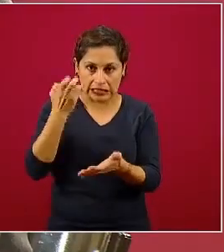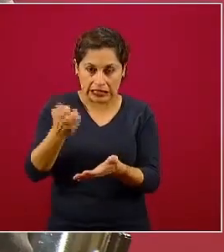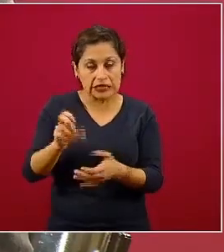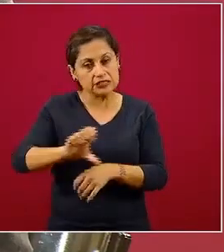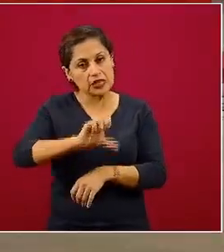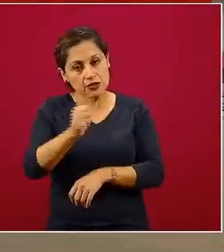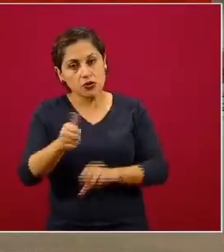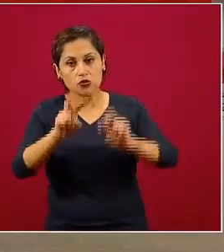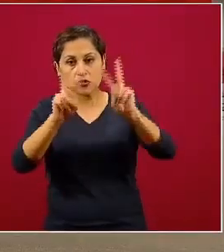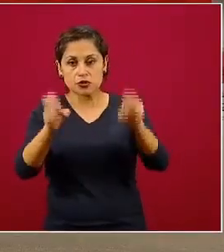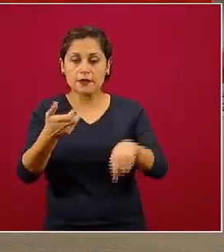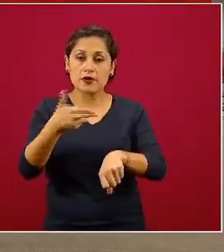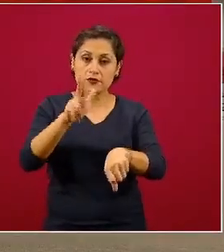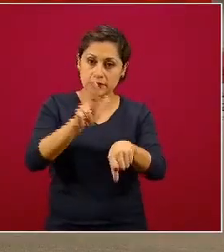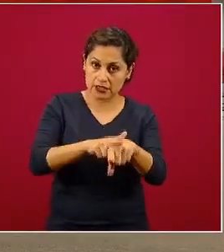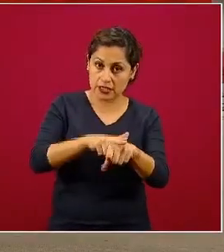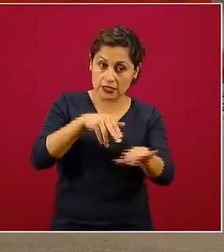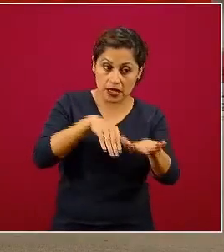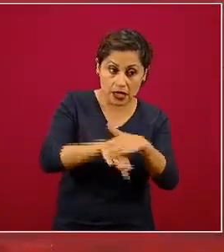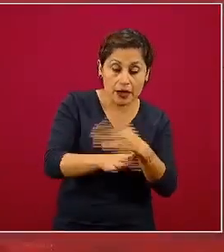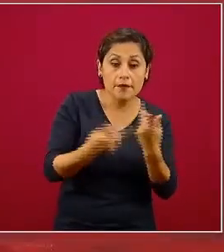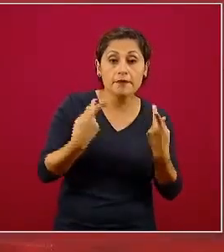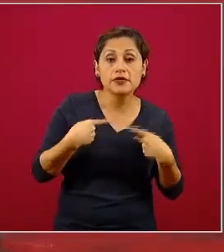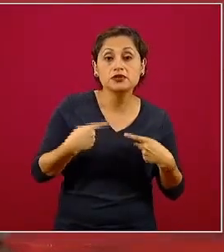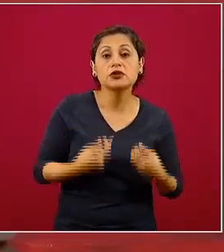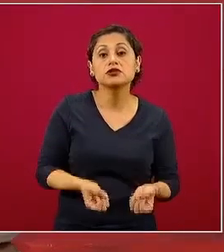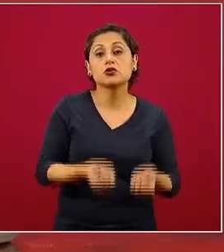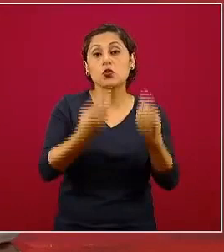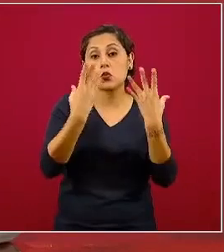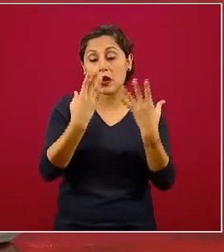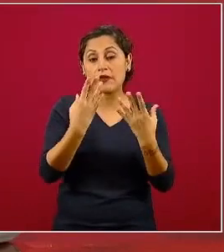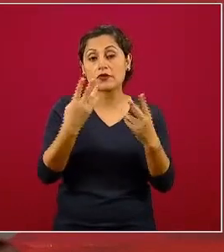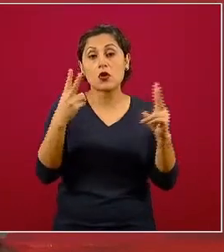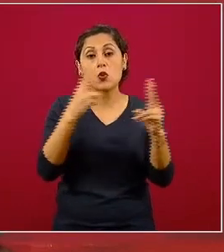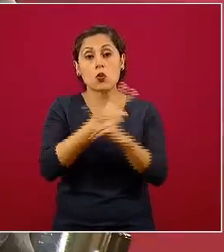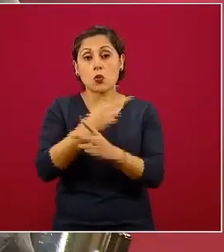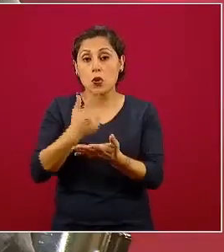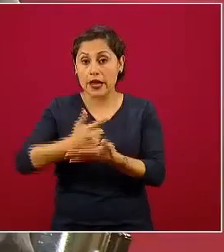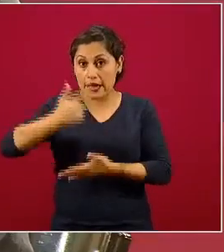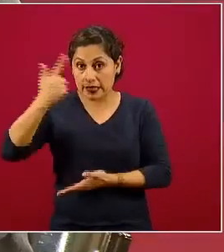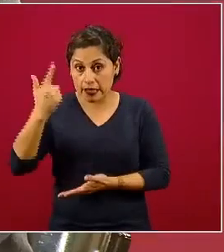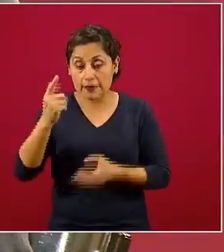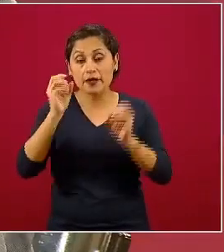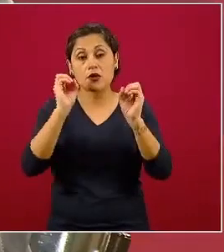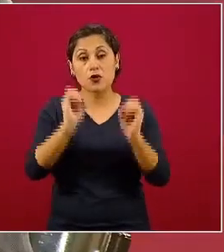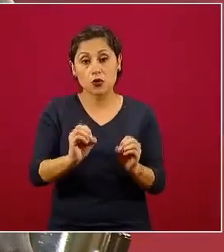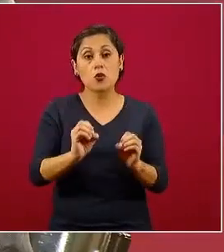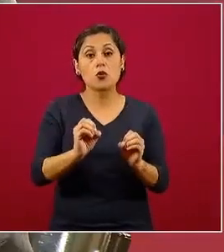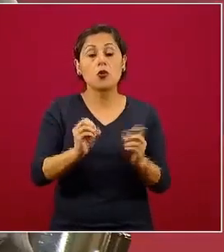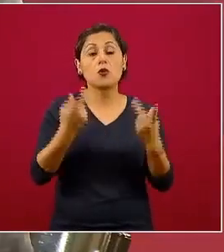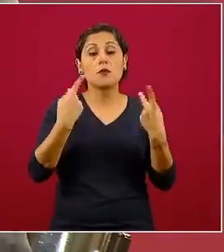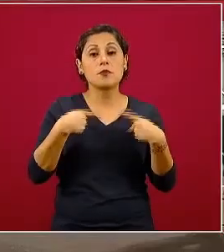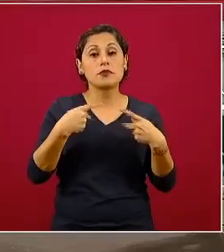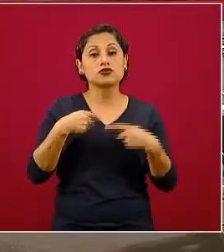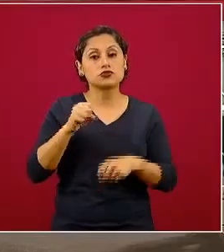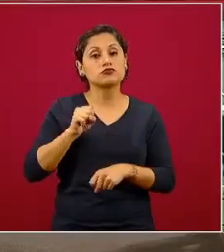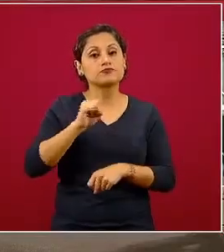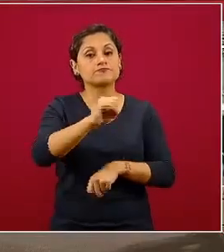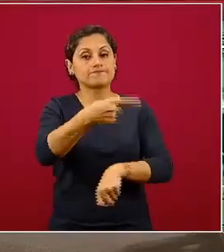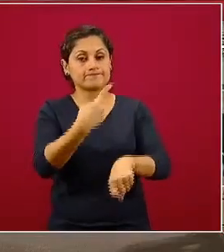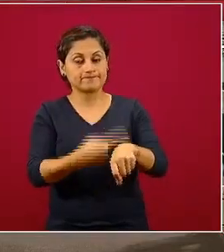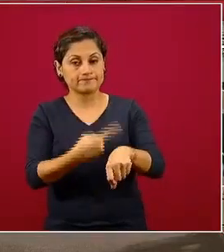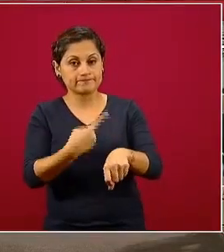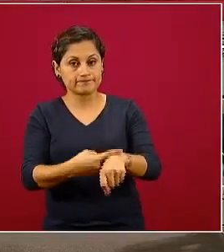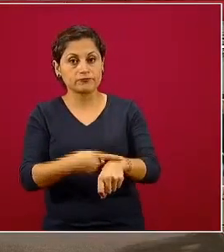también tanto los que se hospitalizan por infección respiratoria aguda grave como los que se confirman con COVID.